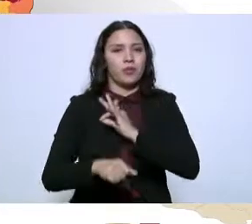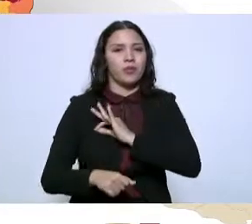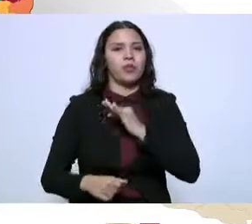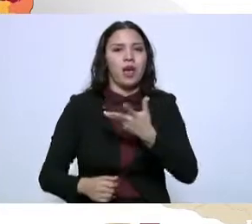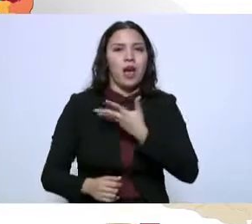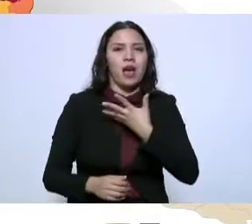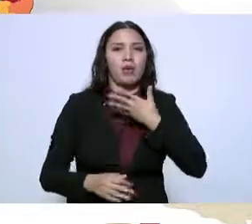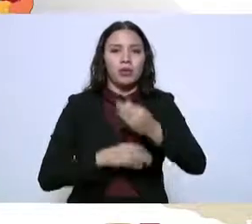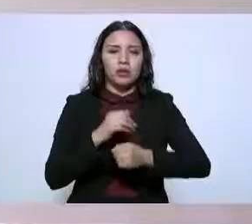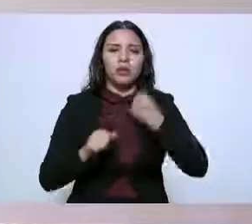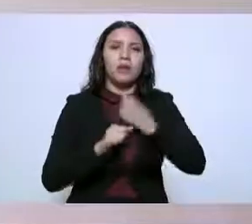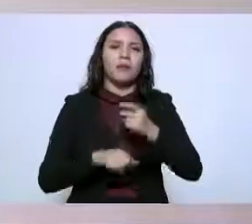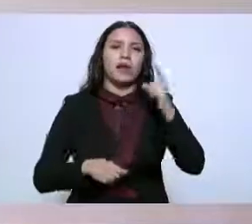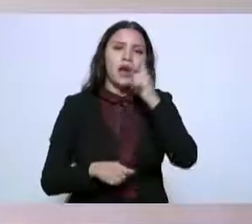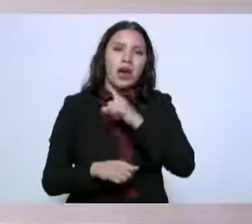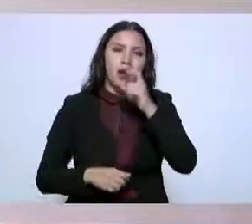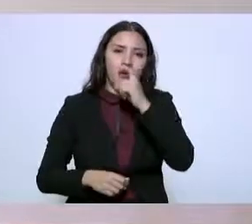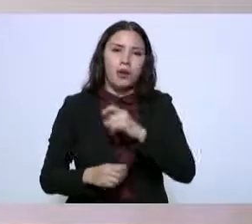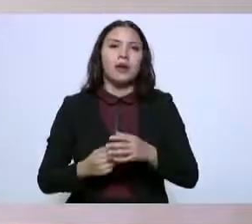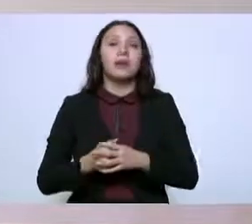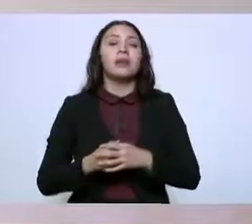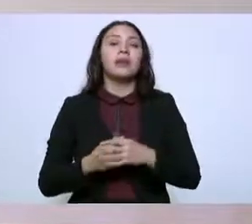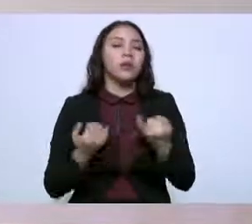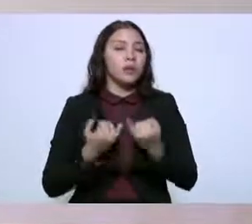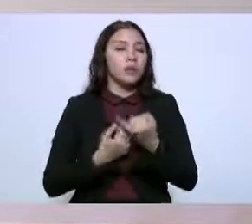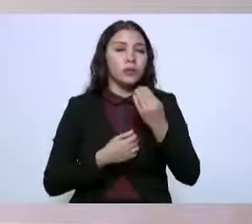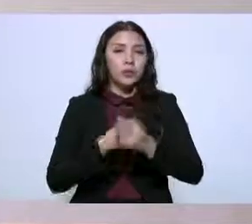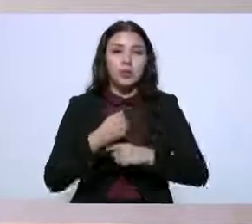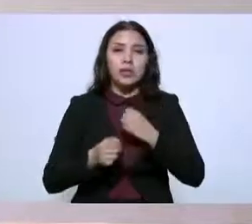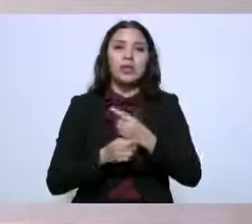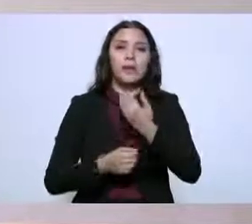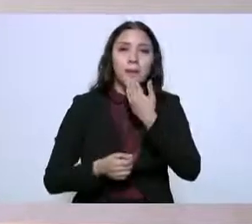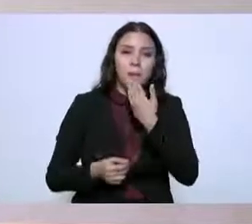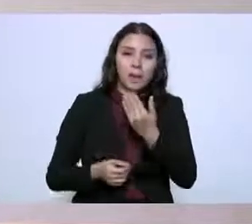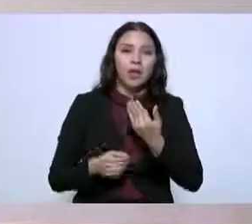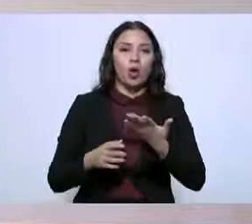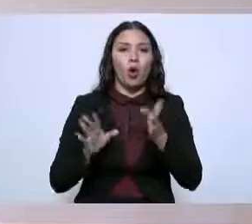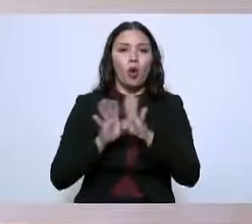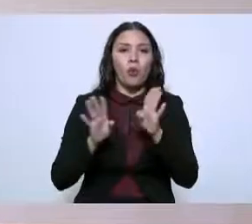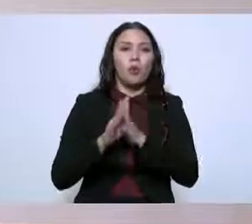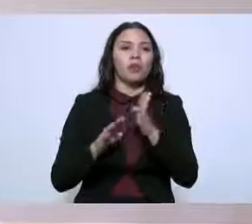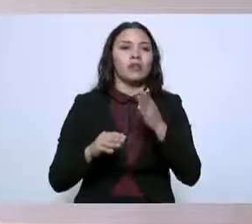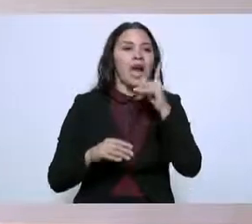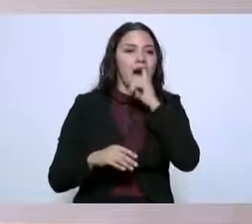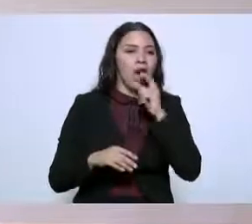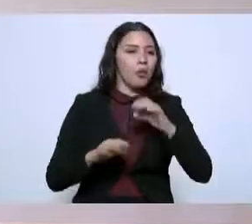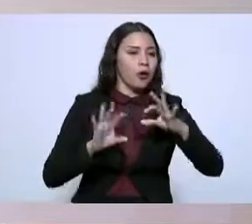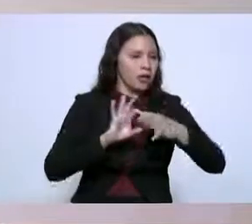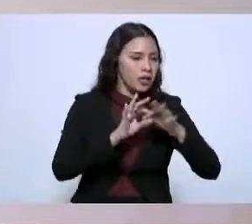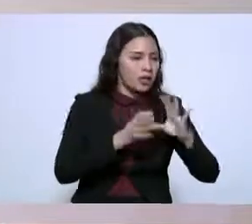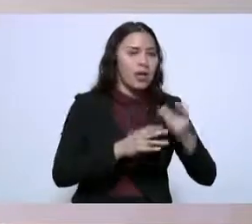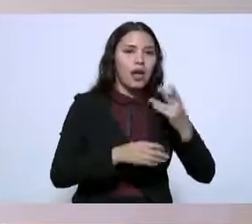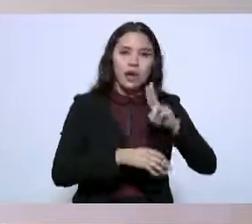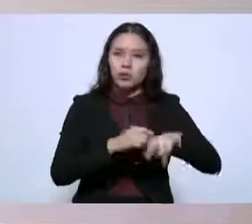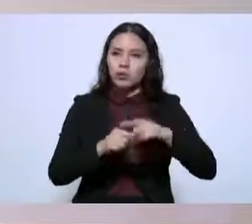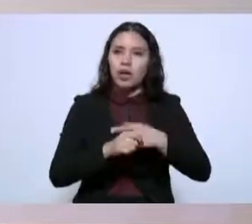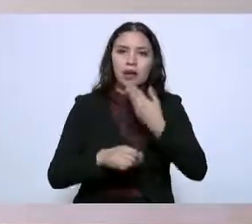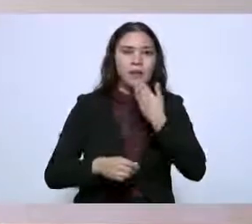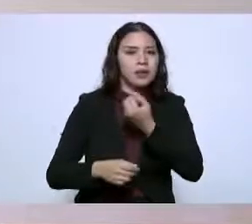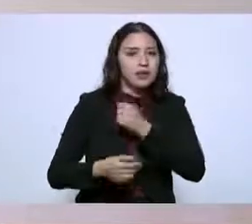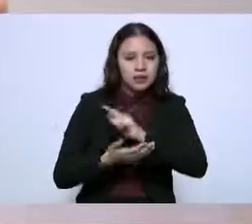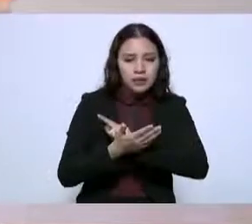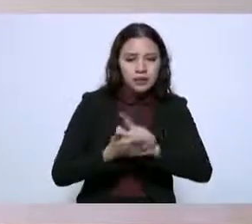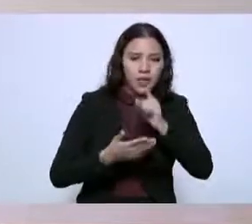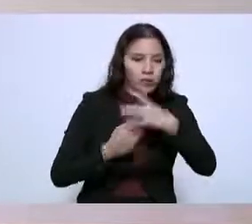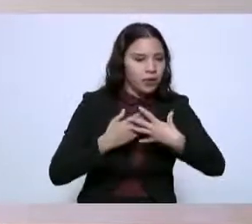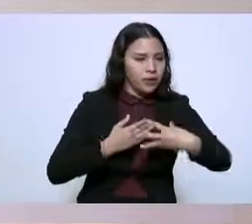y de la oportunidad de tener buenos sistemas de agua potable de nuestra población.